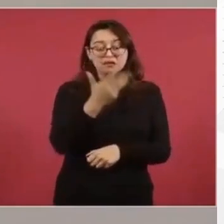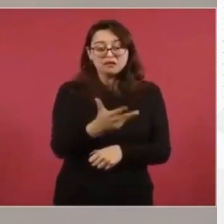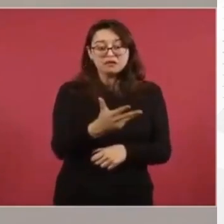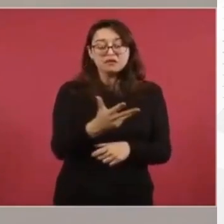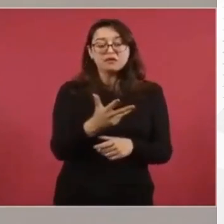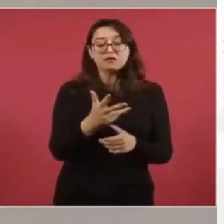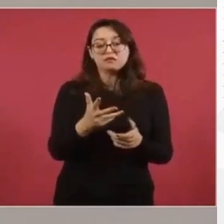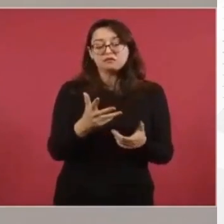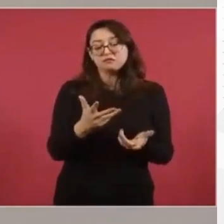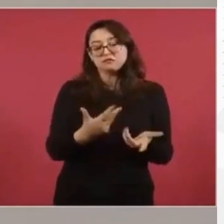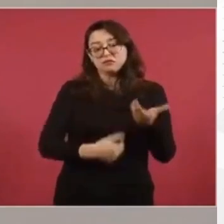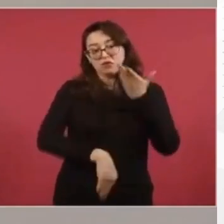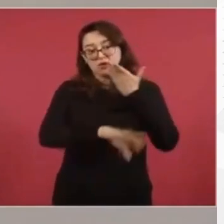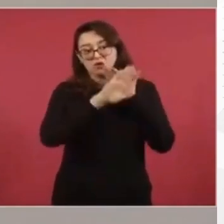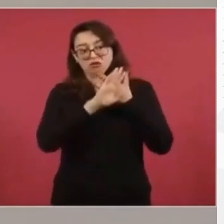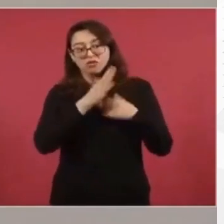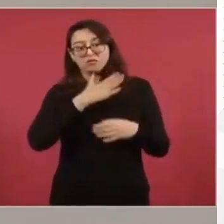mi hija.